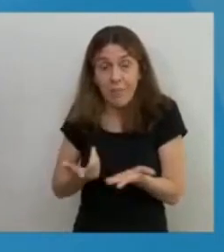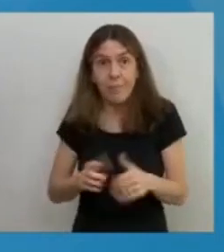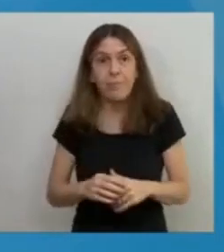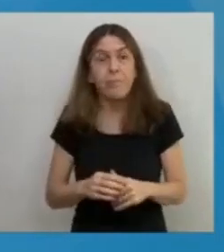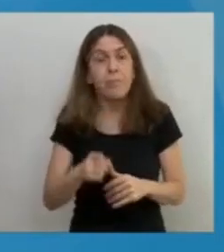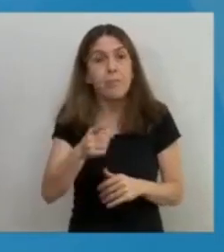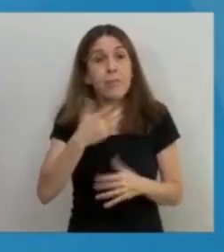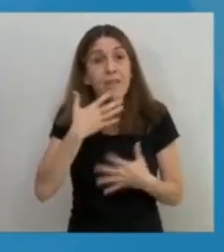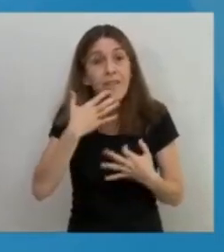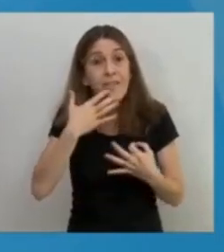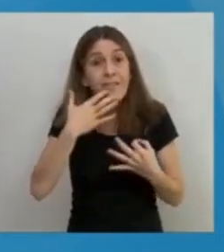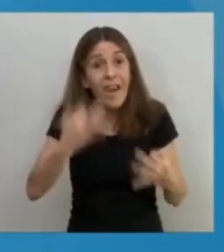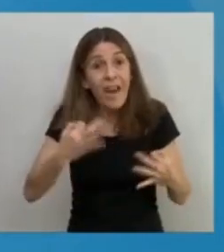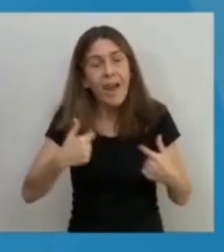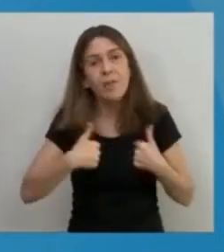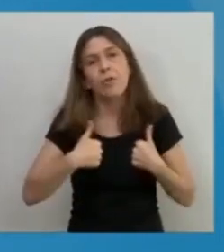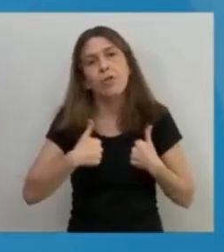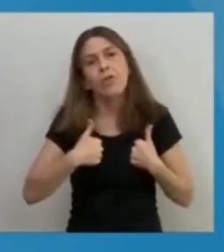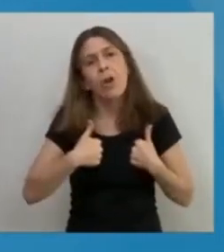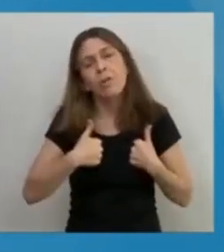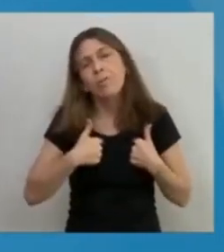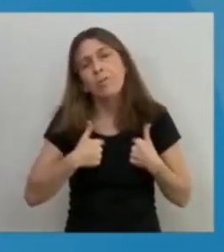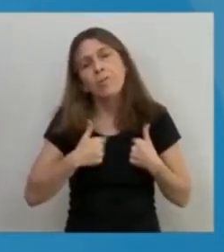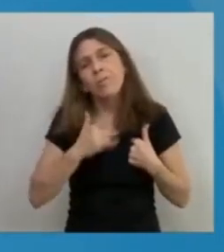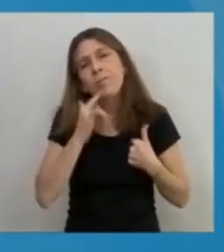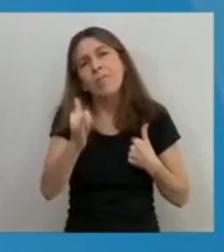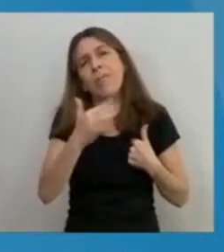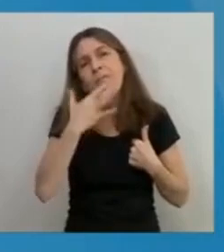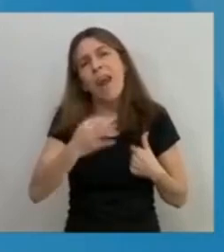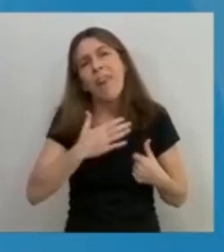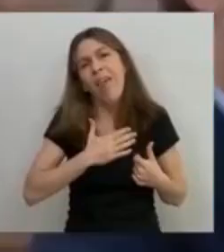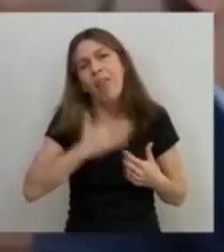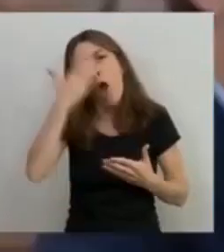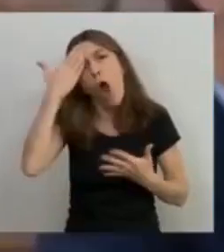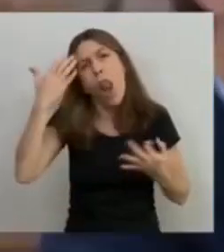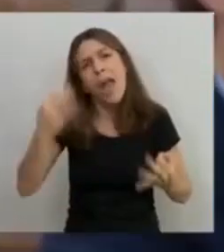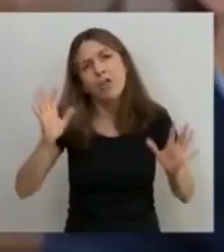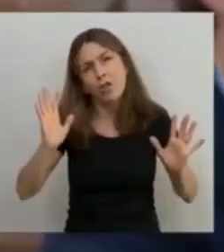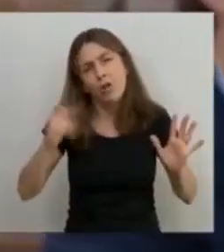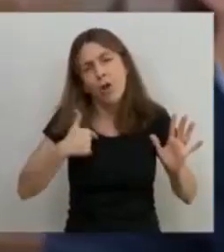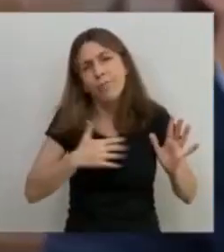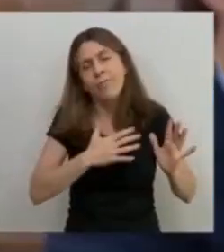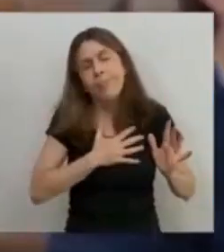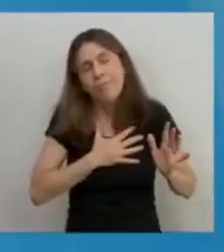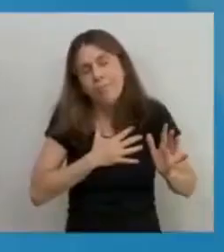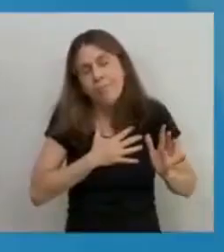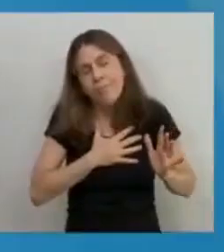verdad, yo quiero serles francos, honestos. Quiero darles de corazón gracias